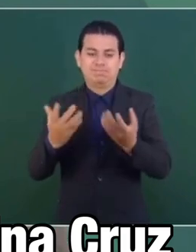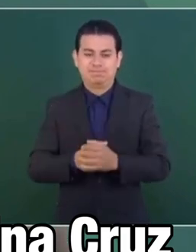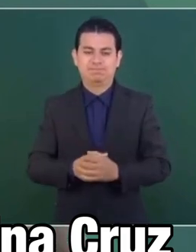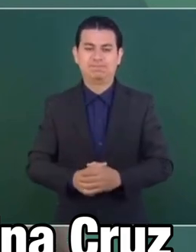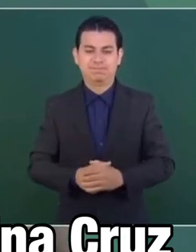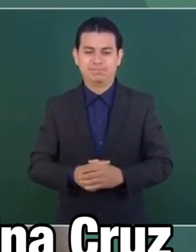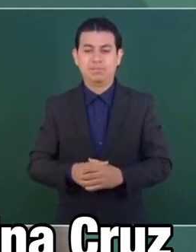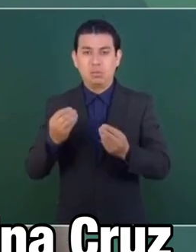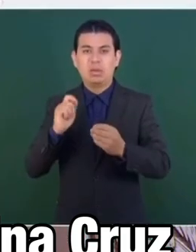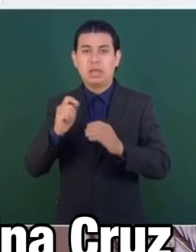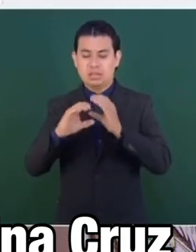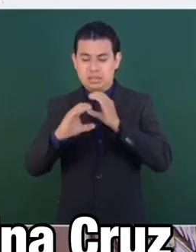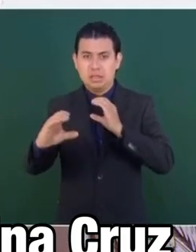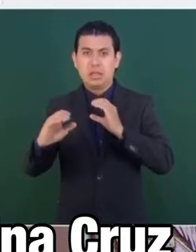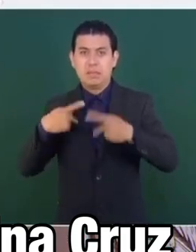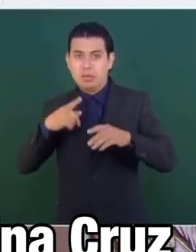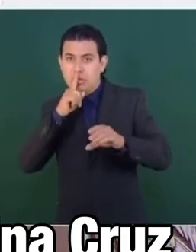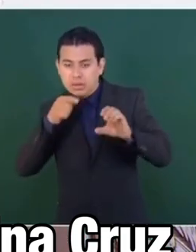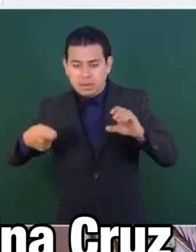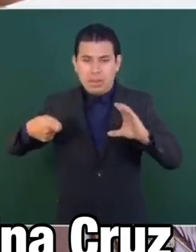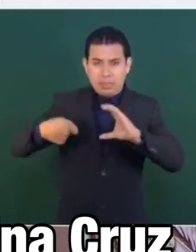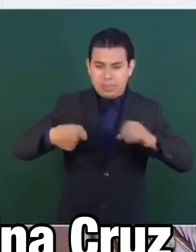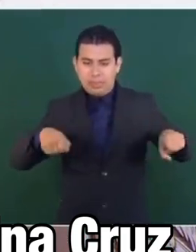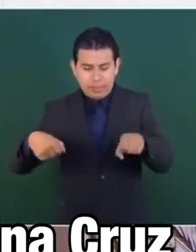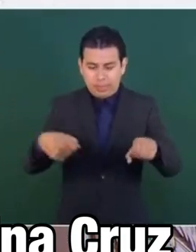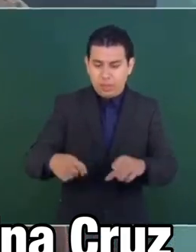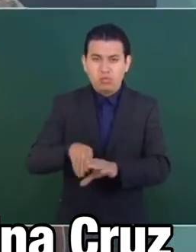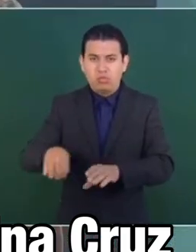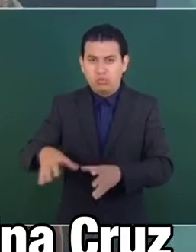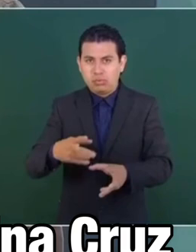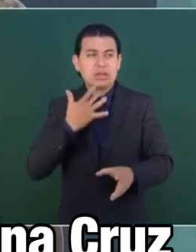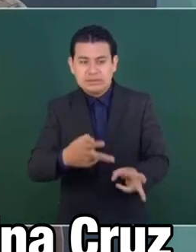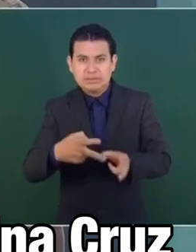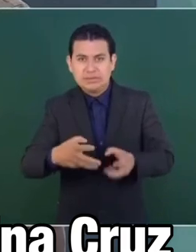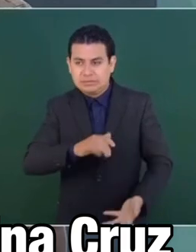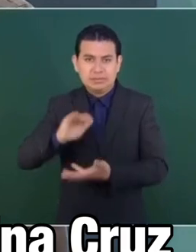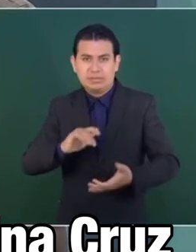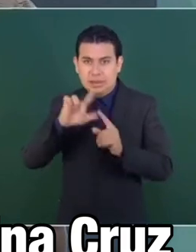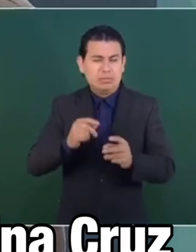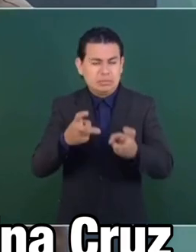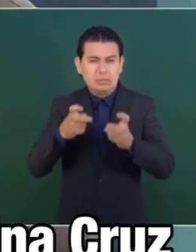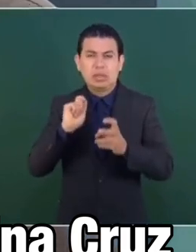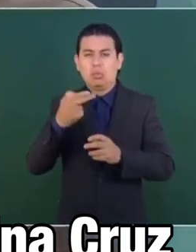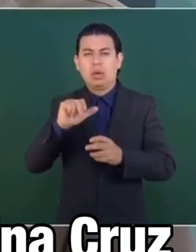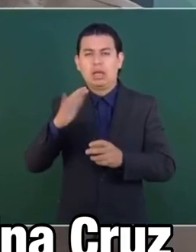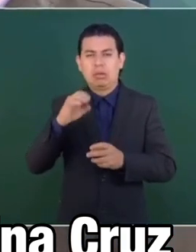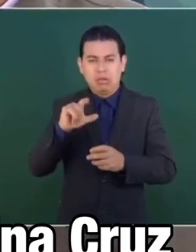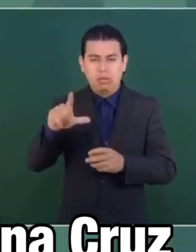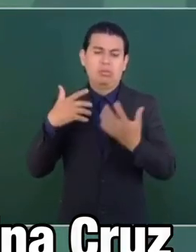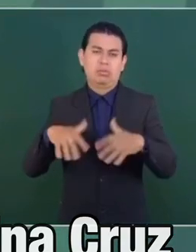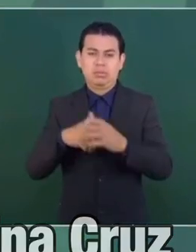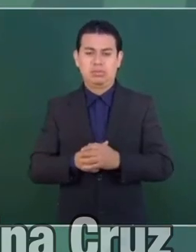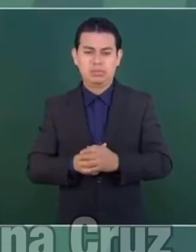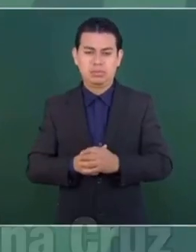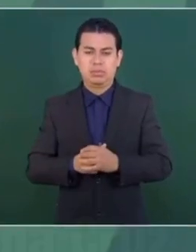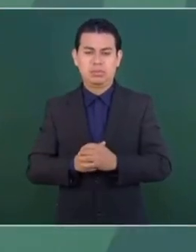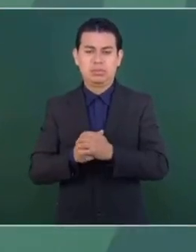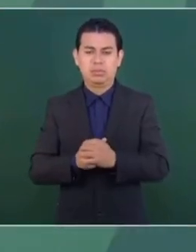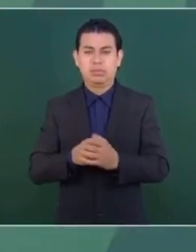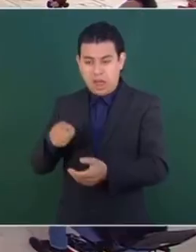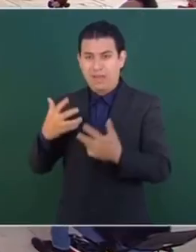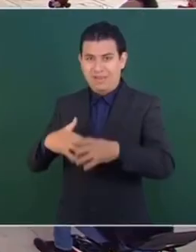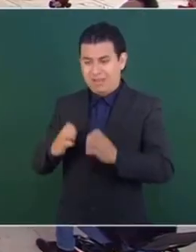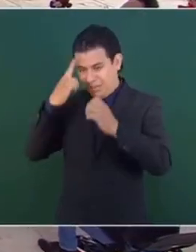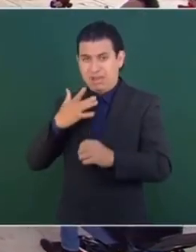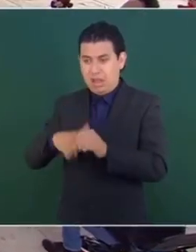Había mucho huachicol en todo el país, sobre todo en la región petrolera. Y vendían plantas dentro de las